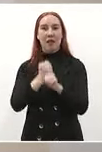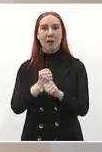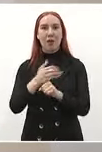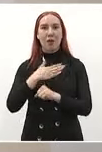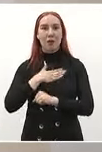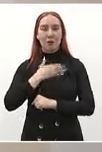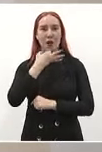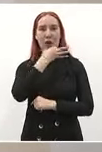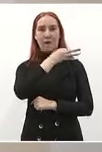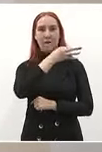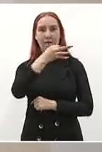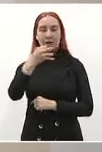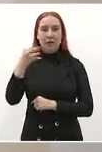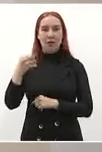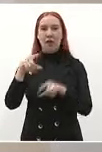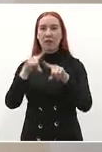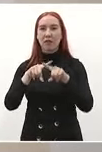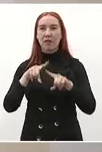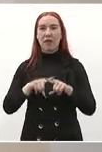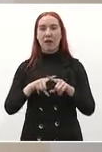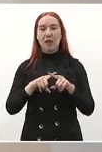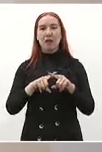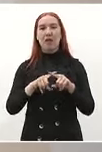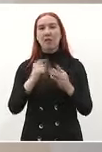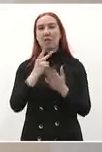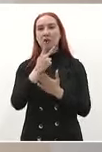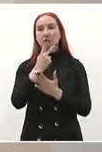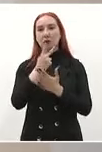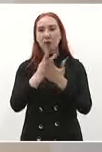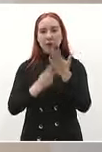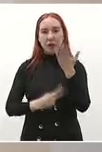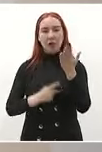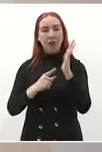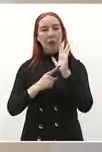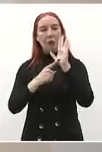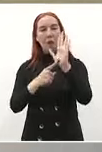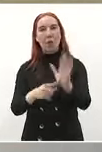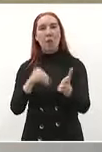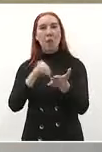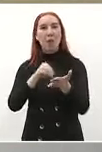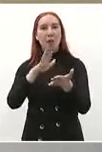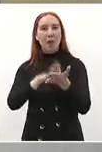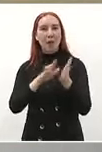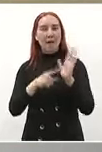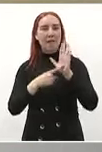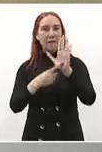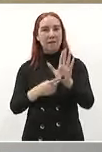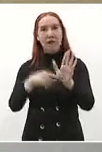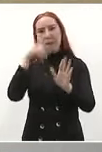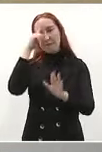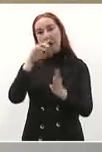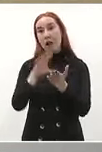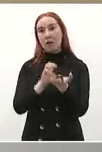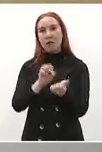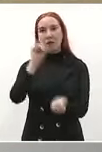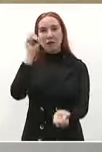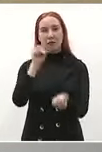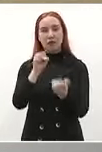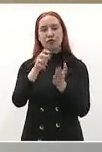paquete de iniciativas de reformas a la constitución para garantizar